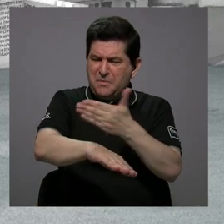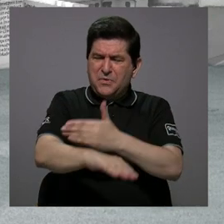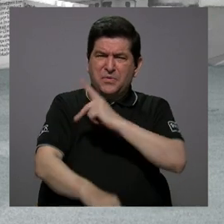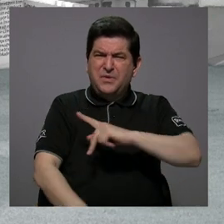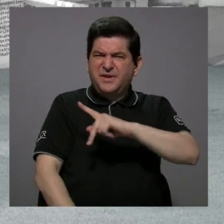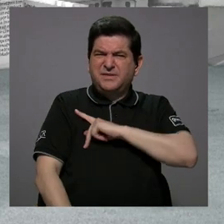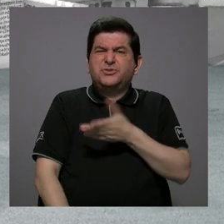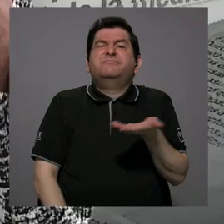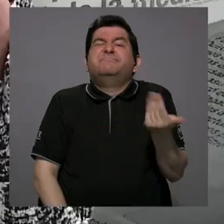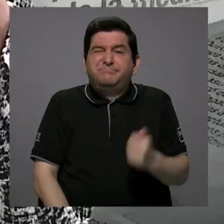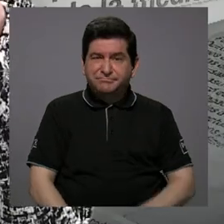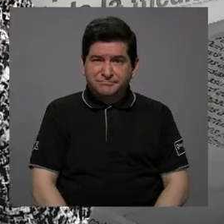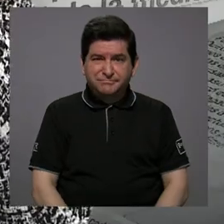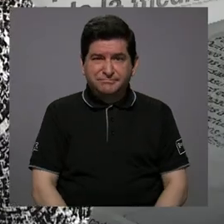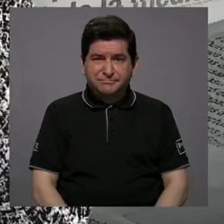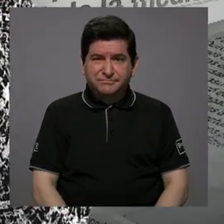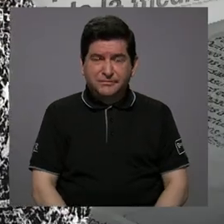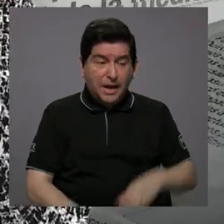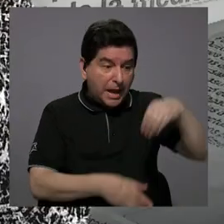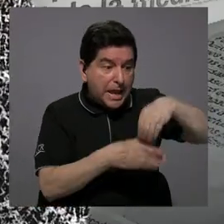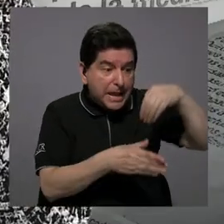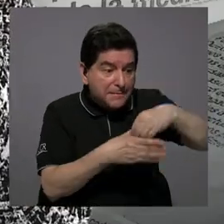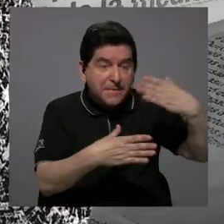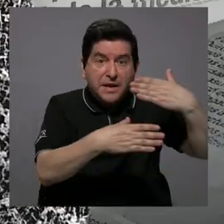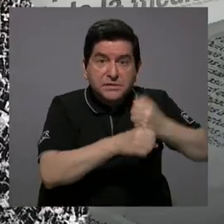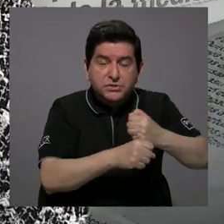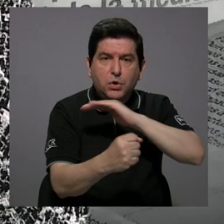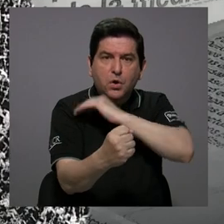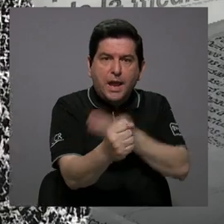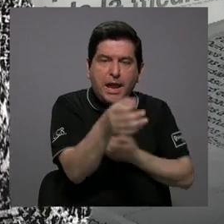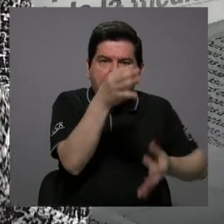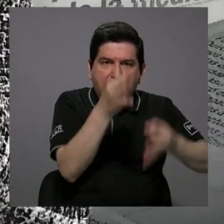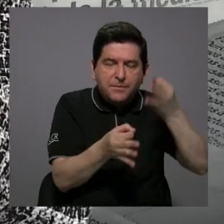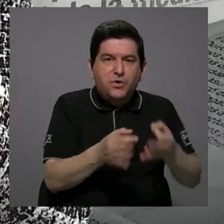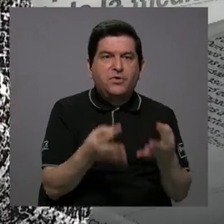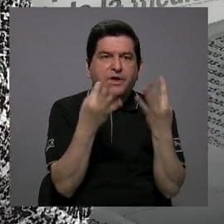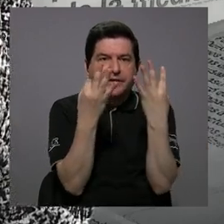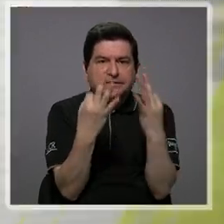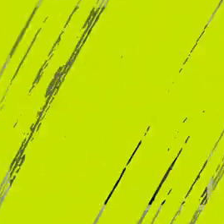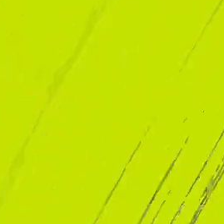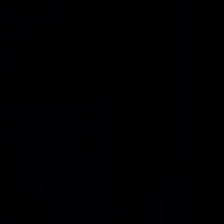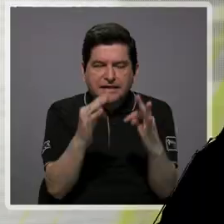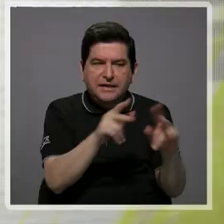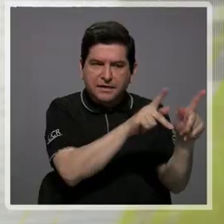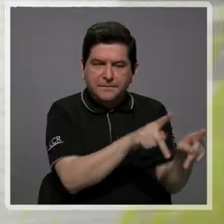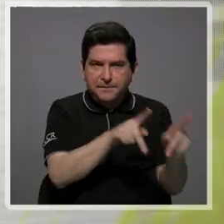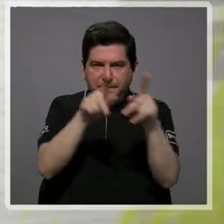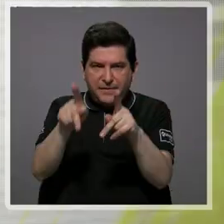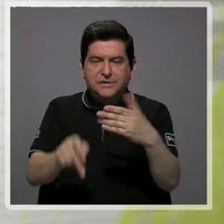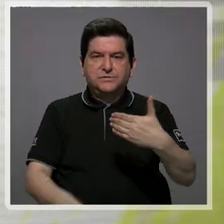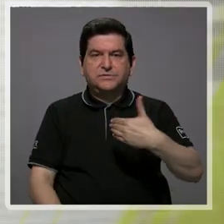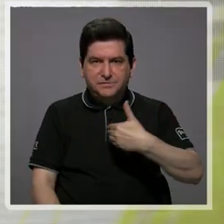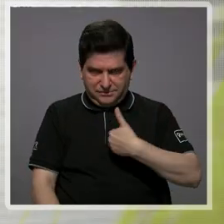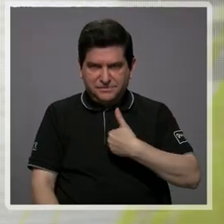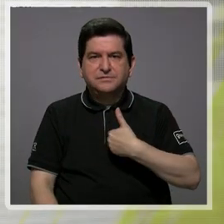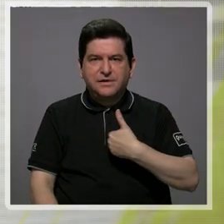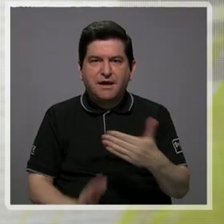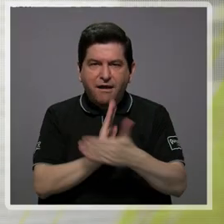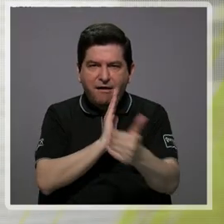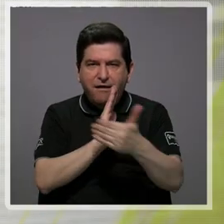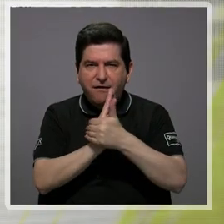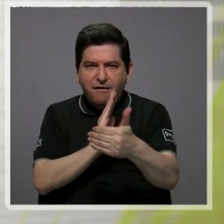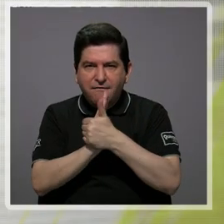individual? ¿Qué inversión tiene que hacer el Poder Judicial para buscar que estas personas tengan la